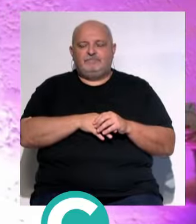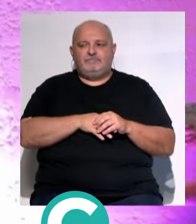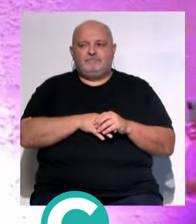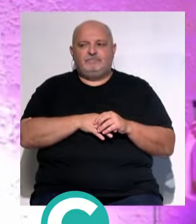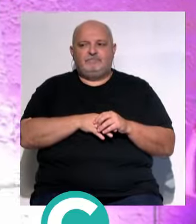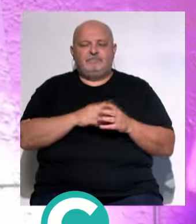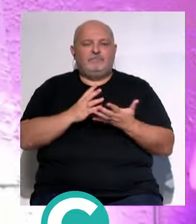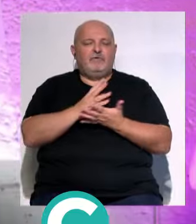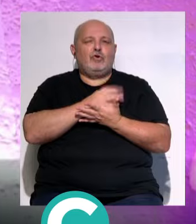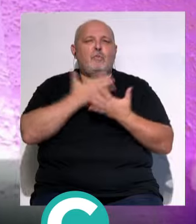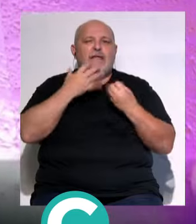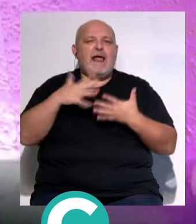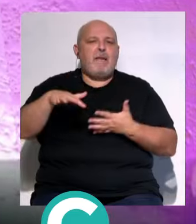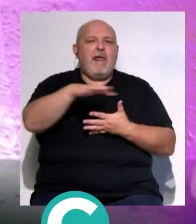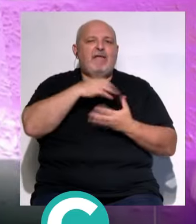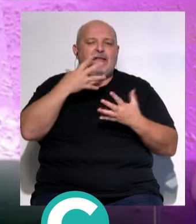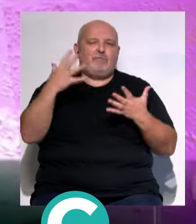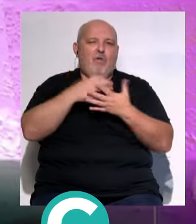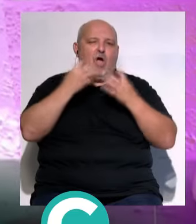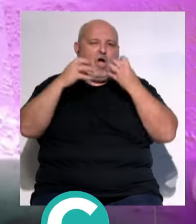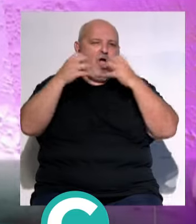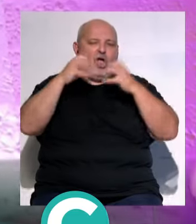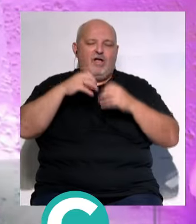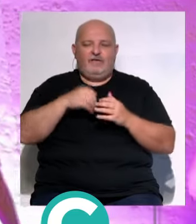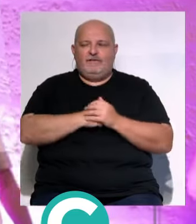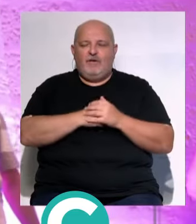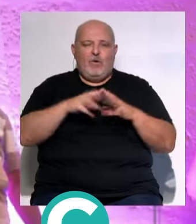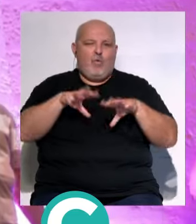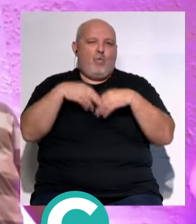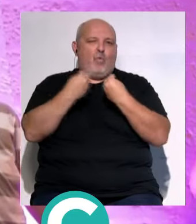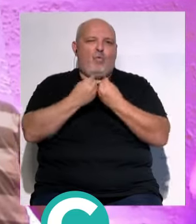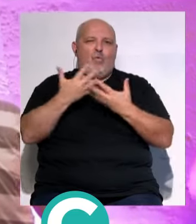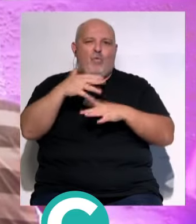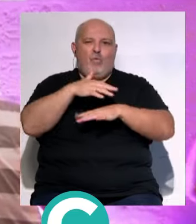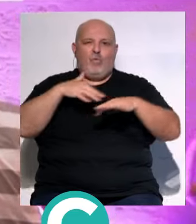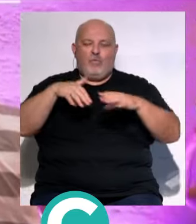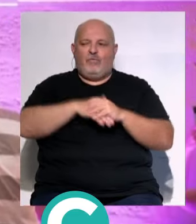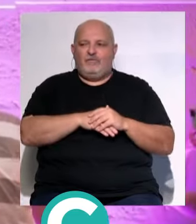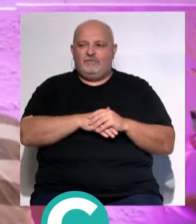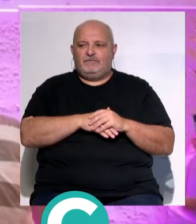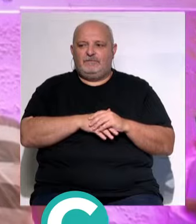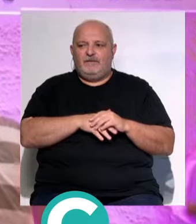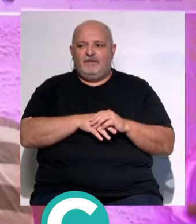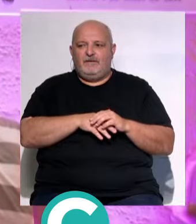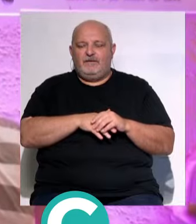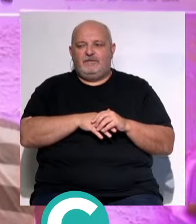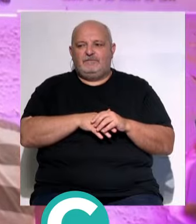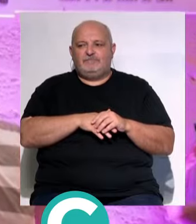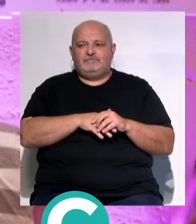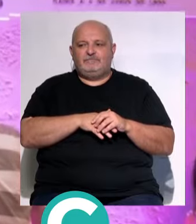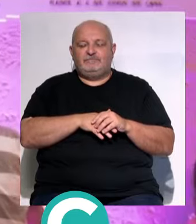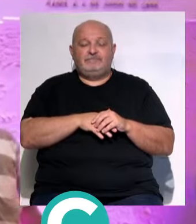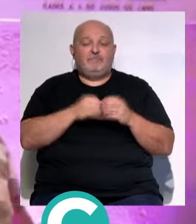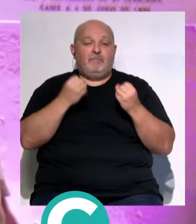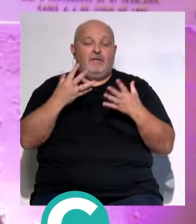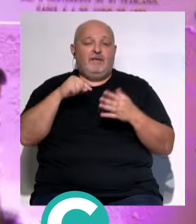...¿Cómo está la plaza? ¡Sí! A la rota se dice que antiguas soy, coño... ...madre mía...